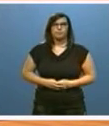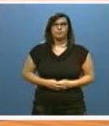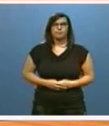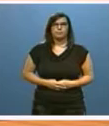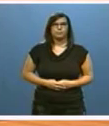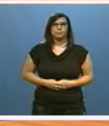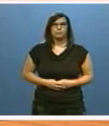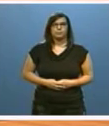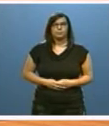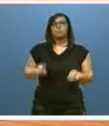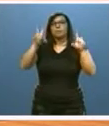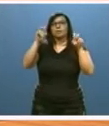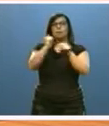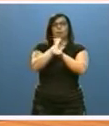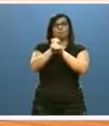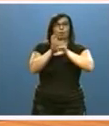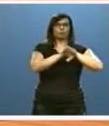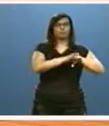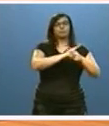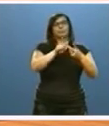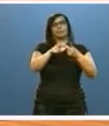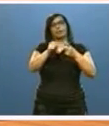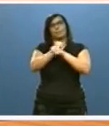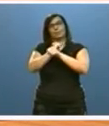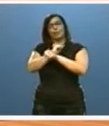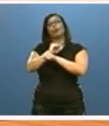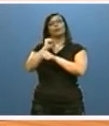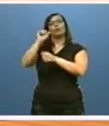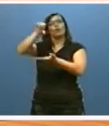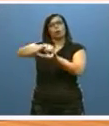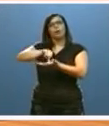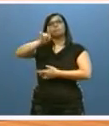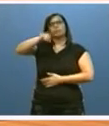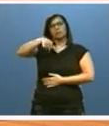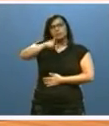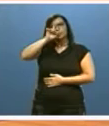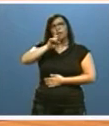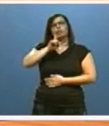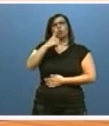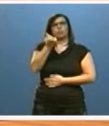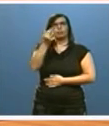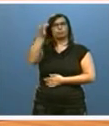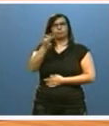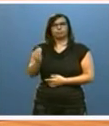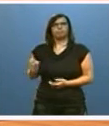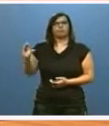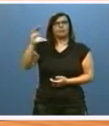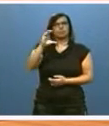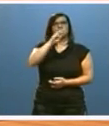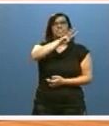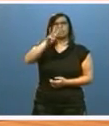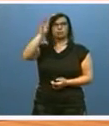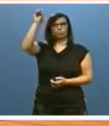En el caso del empleo local, también ha experimentado en 2016 un notable crecimiento de su dotación, más 33%,